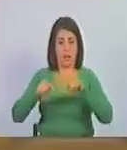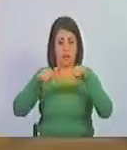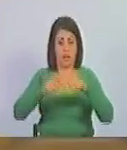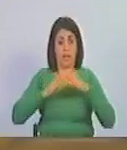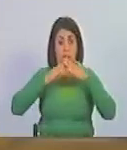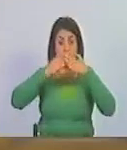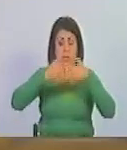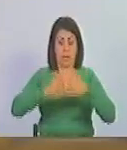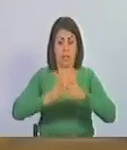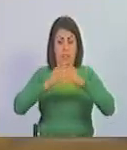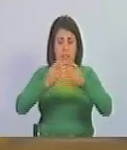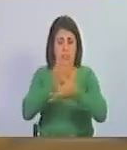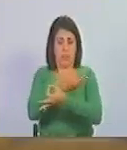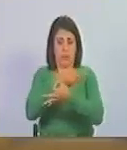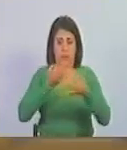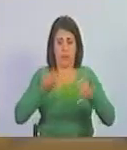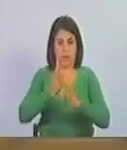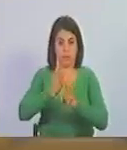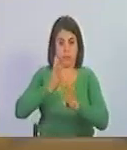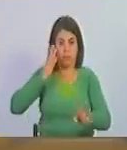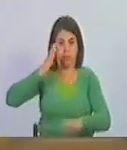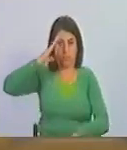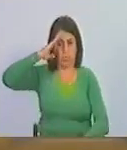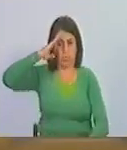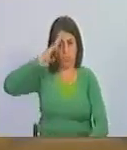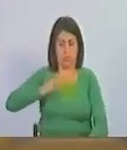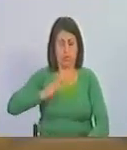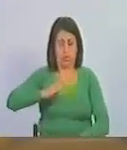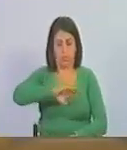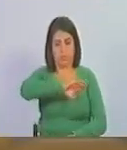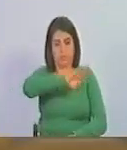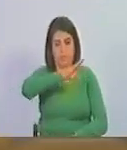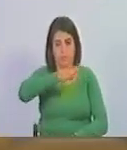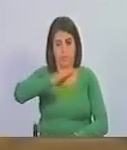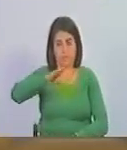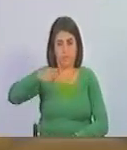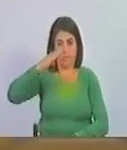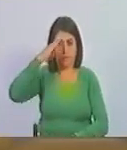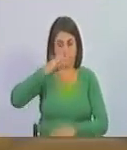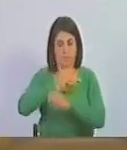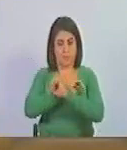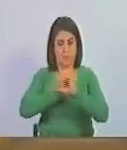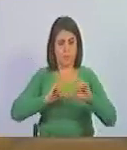extraordinario desfile naval militar.